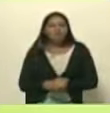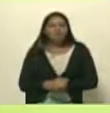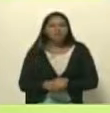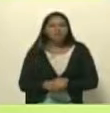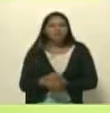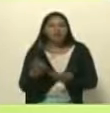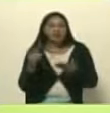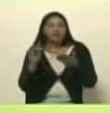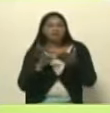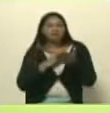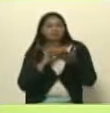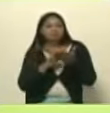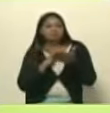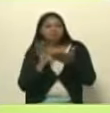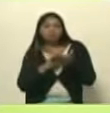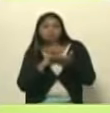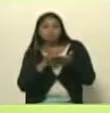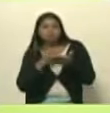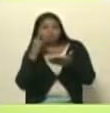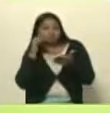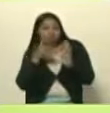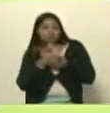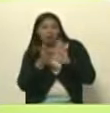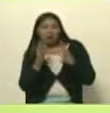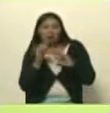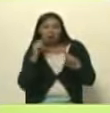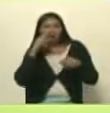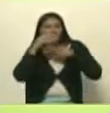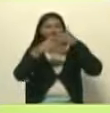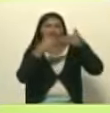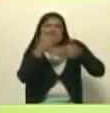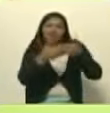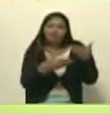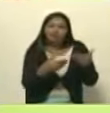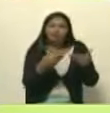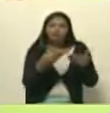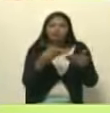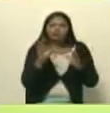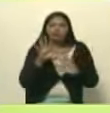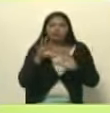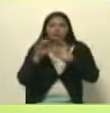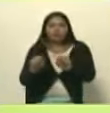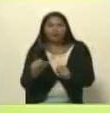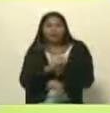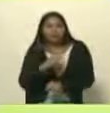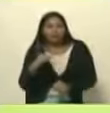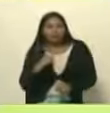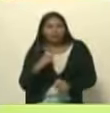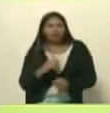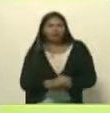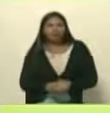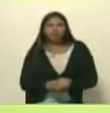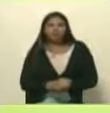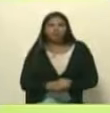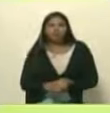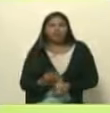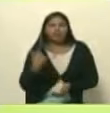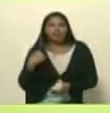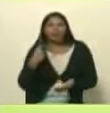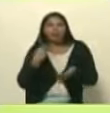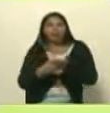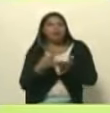para la consecución de un capitalismo privado de esa rentabilidad